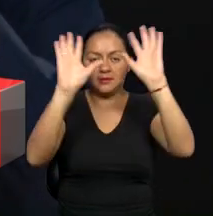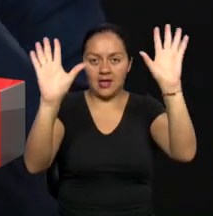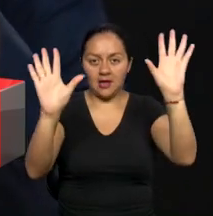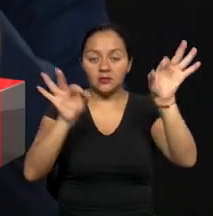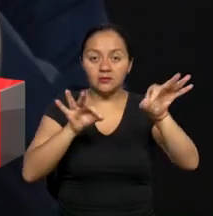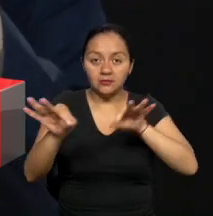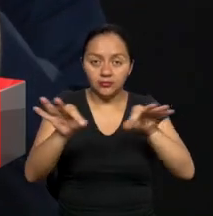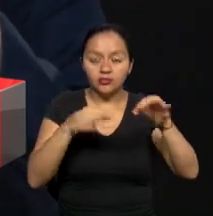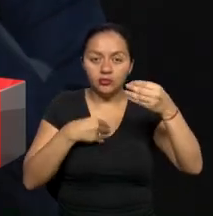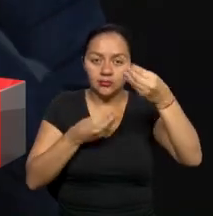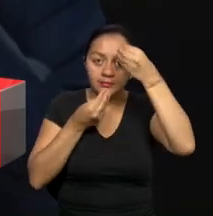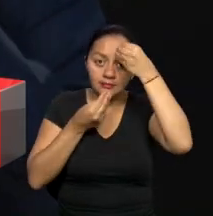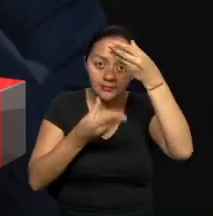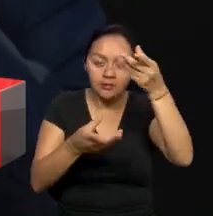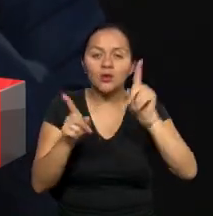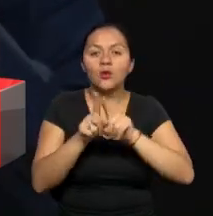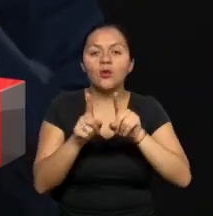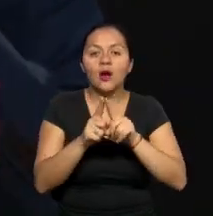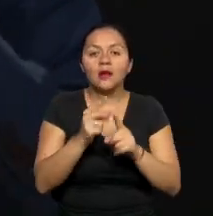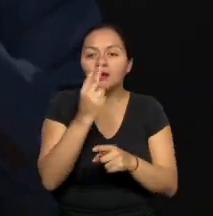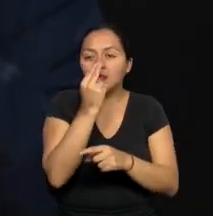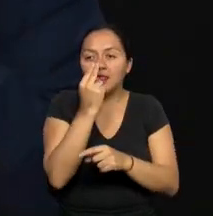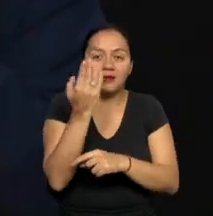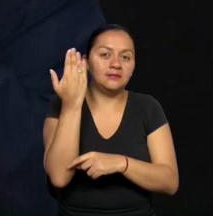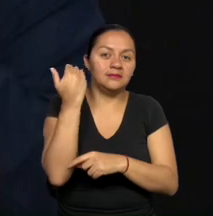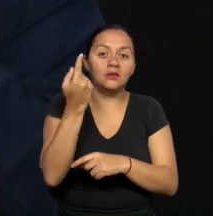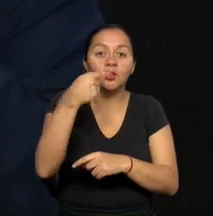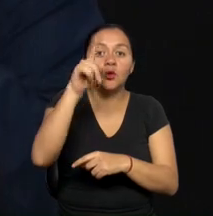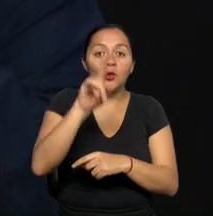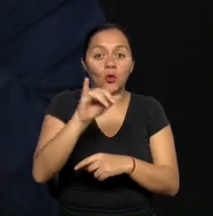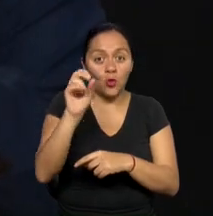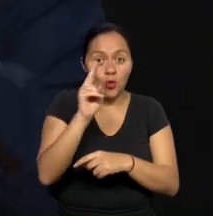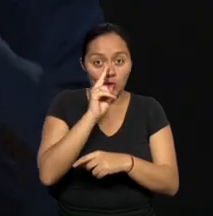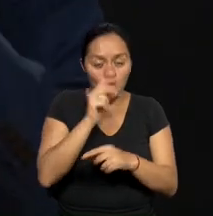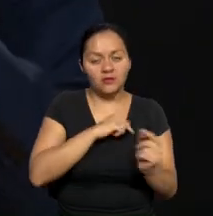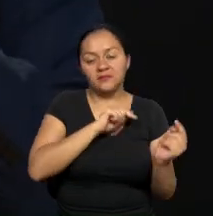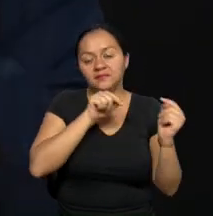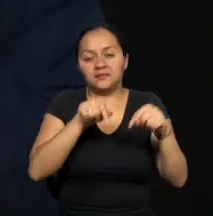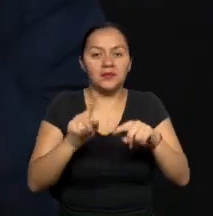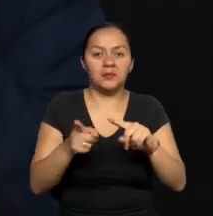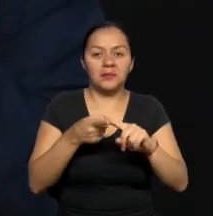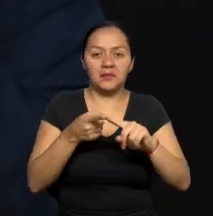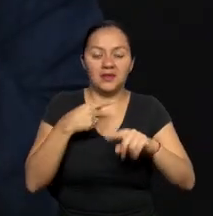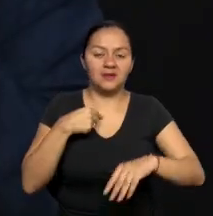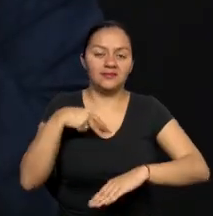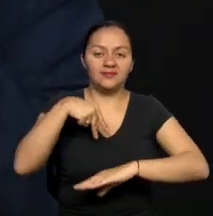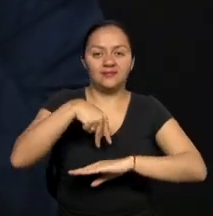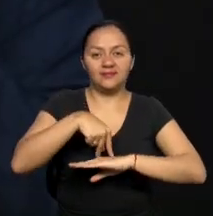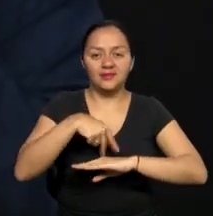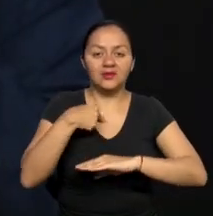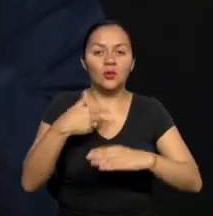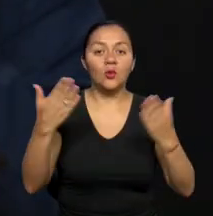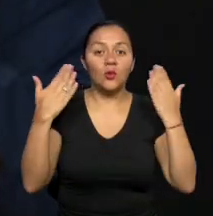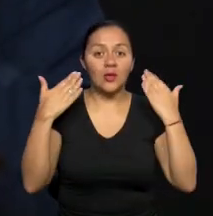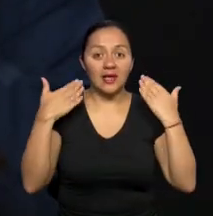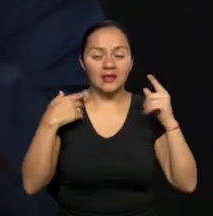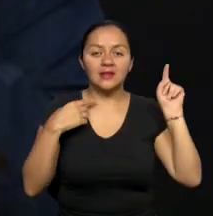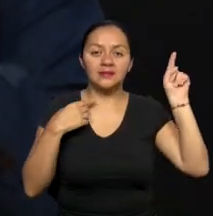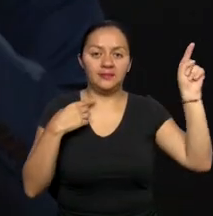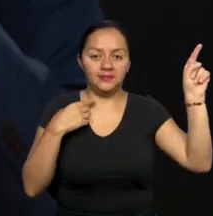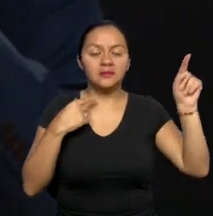te cuento como una anécdota, el primero de junio que asumo funciones, un periódico de la localidad de Guayaquil